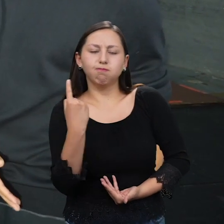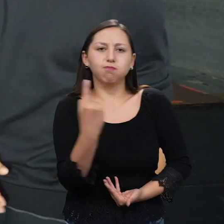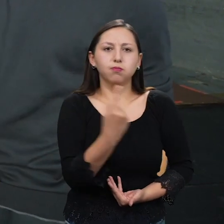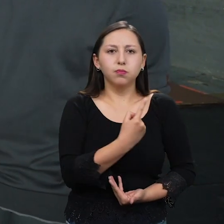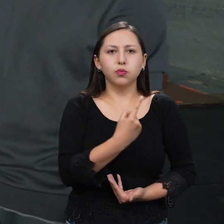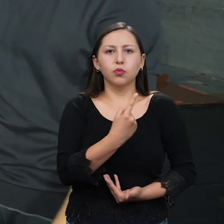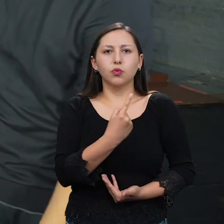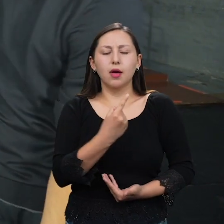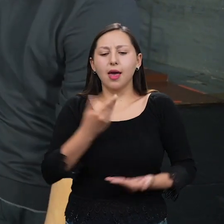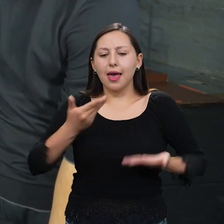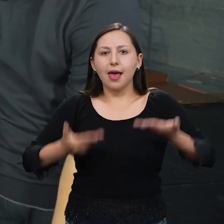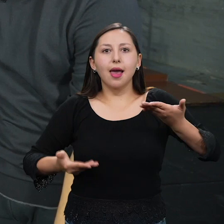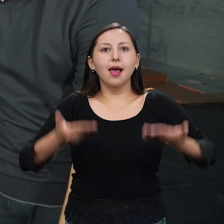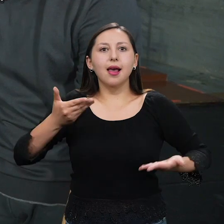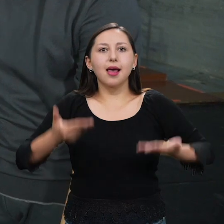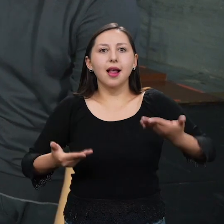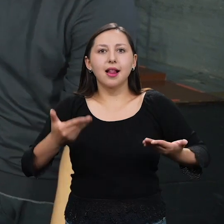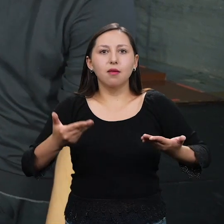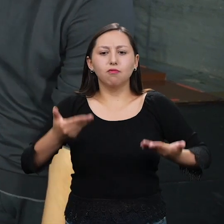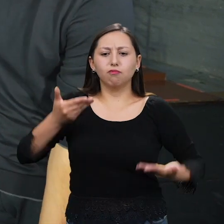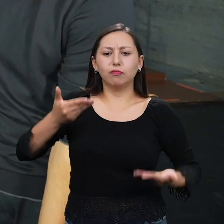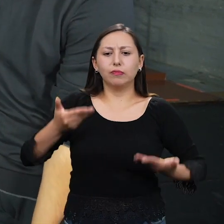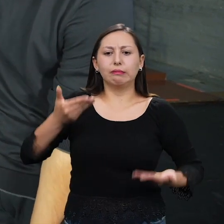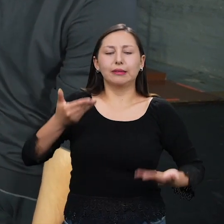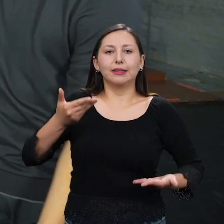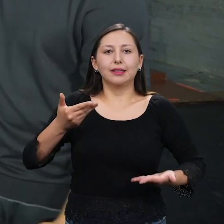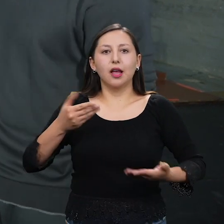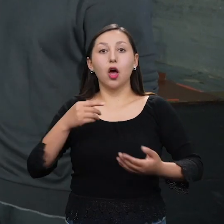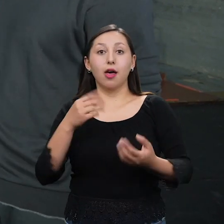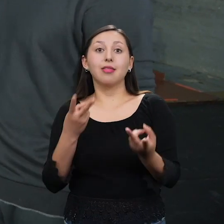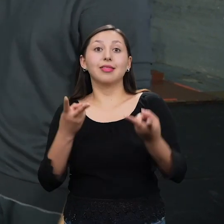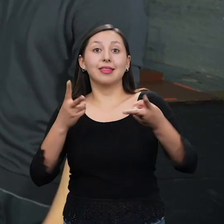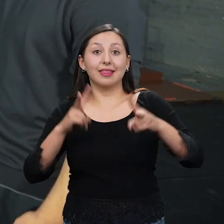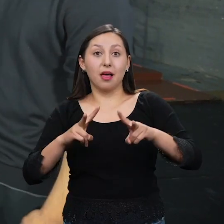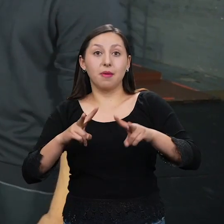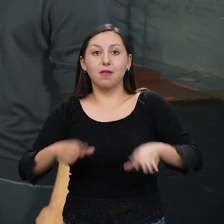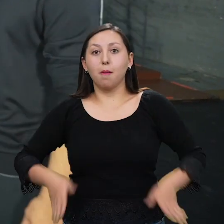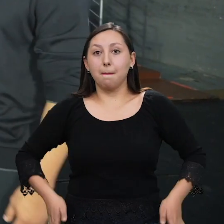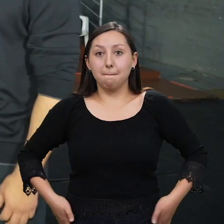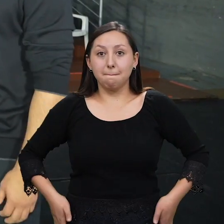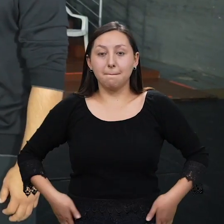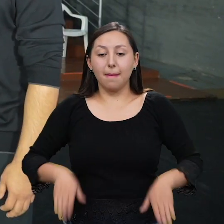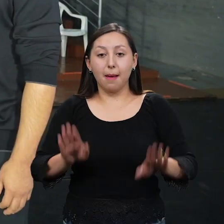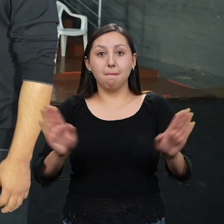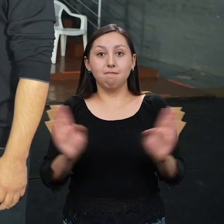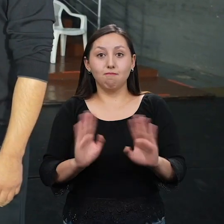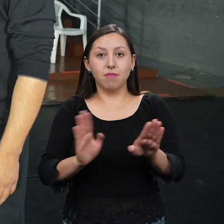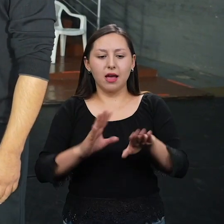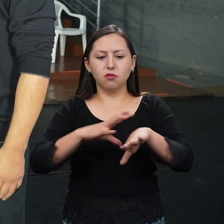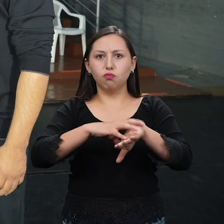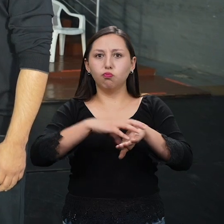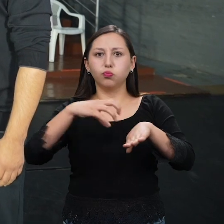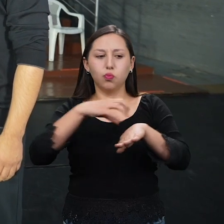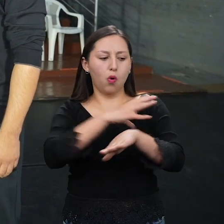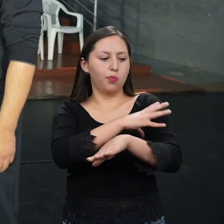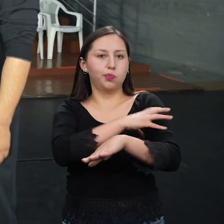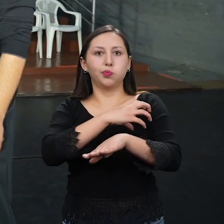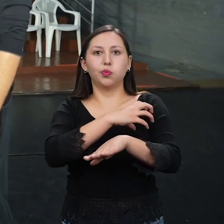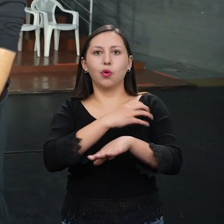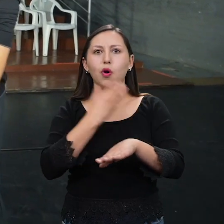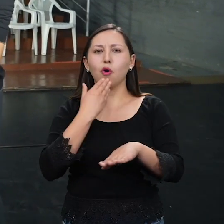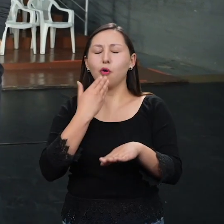es una alineación y sobre todo tener los músculos fuertes, más que todo sobre los pies. ¿Qué? ¿El músculo tiene pies?